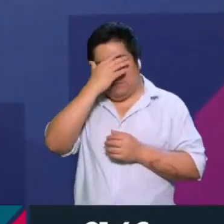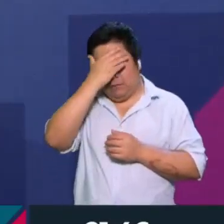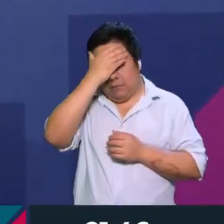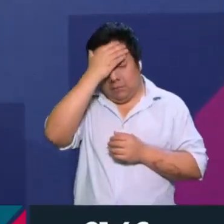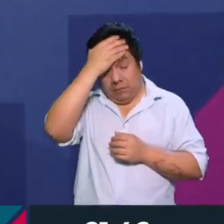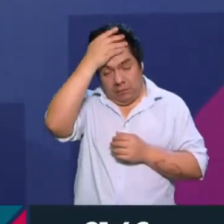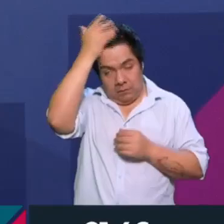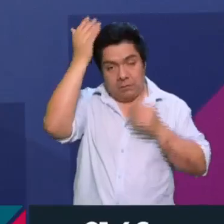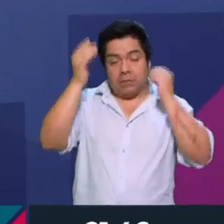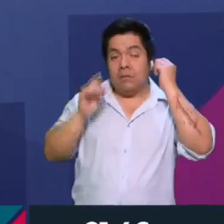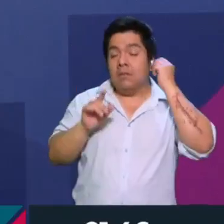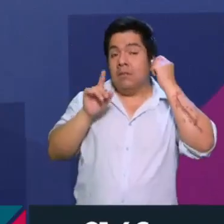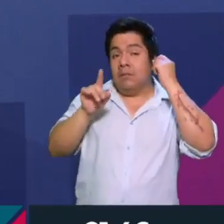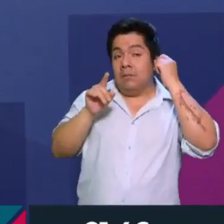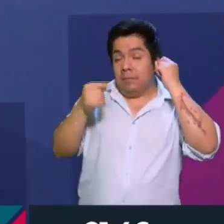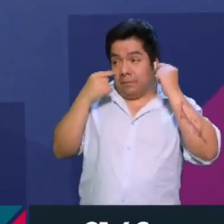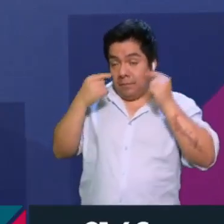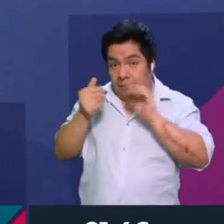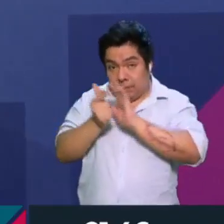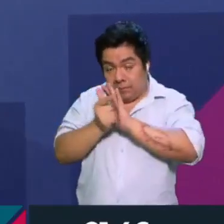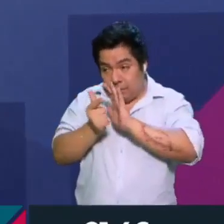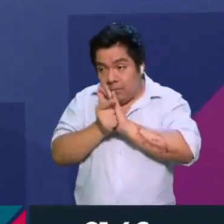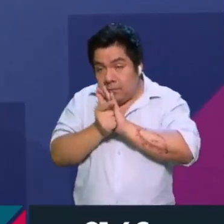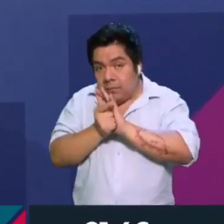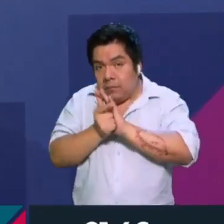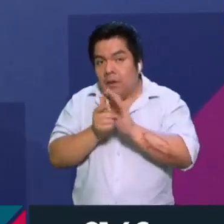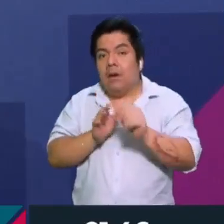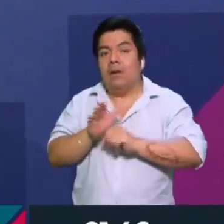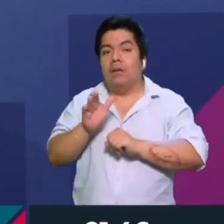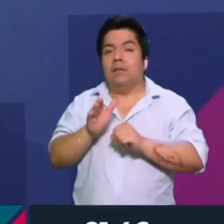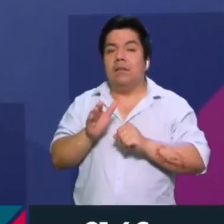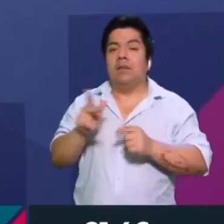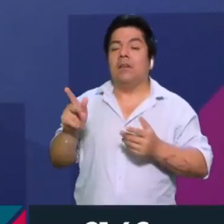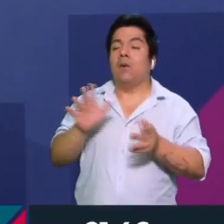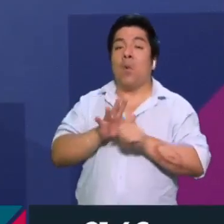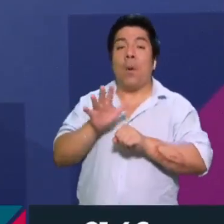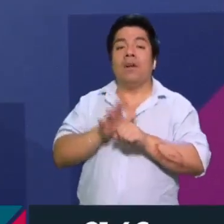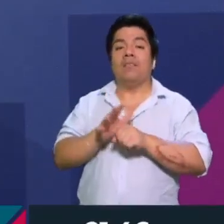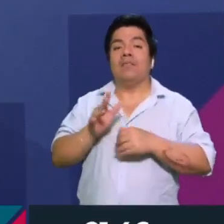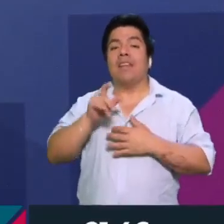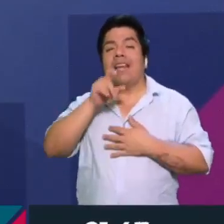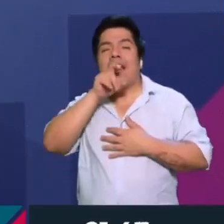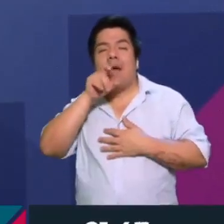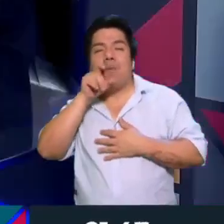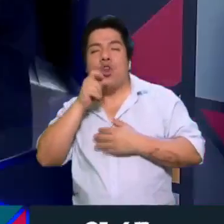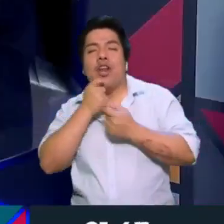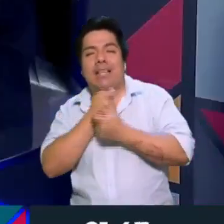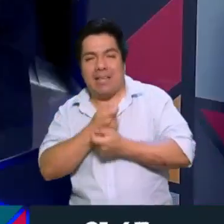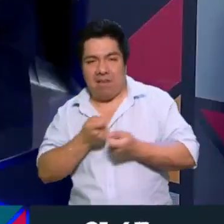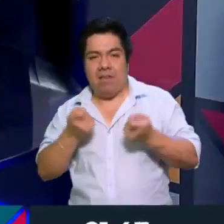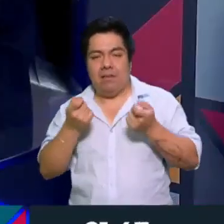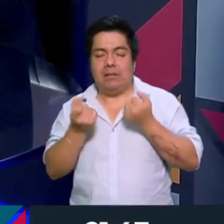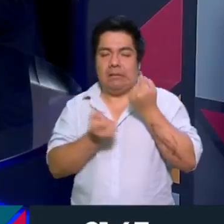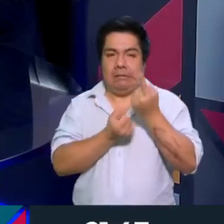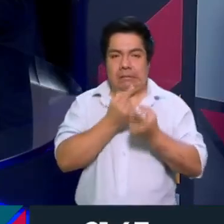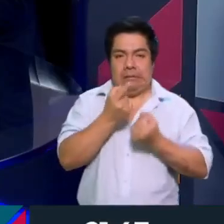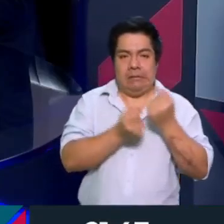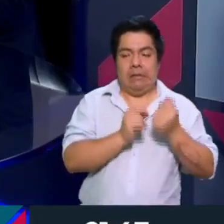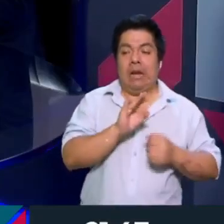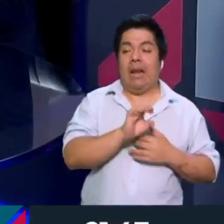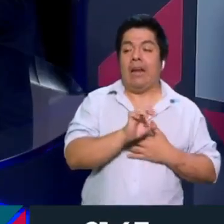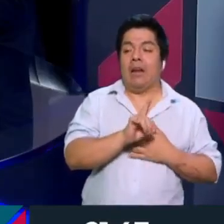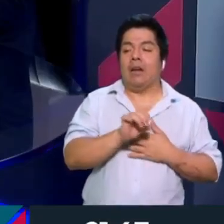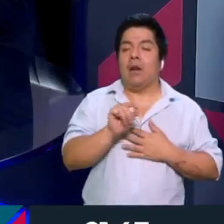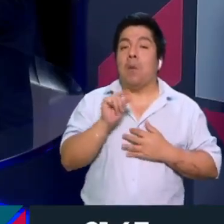También uno de los objetivos de esta ley es prevenir la pornografía infantil. Porque muchos creadores de contenido van enganchando a los